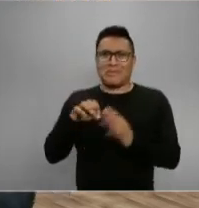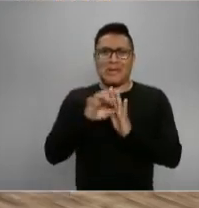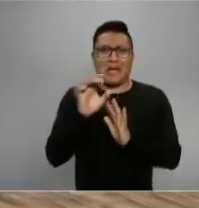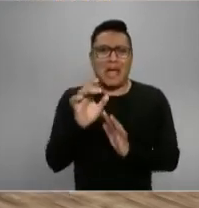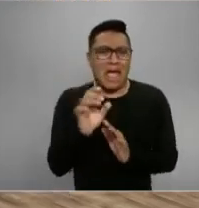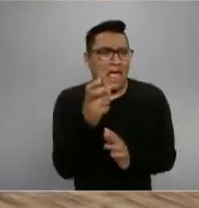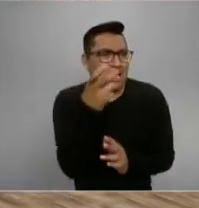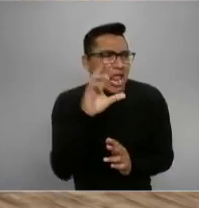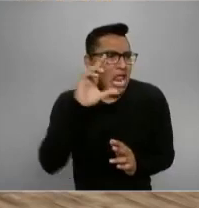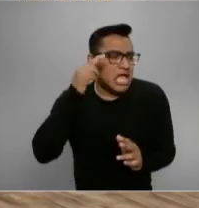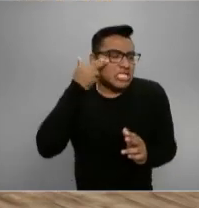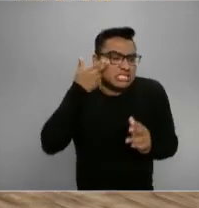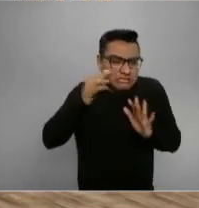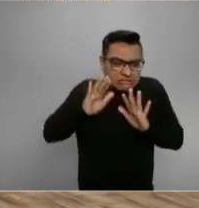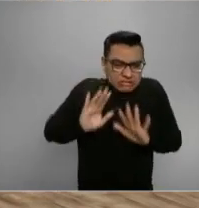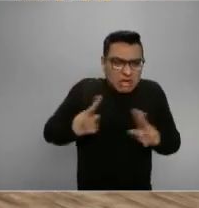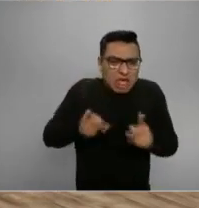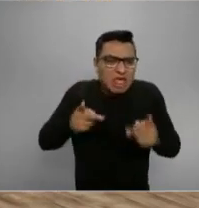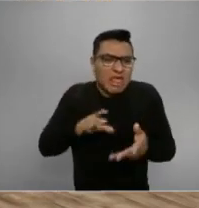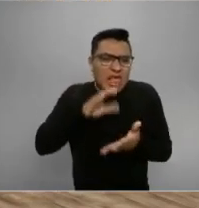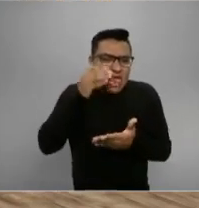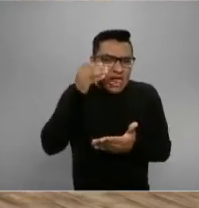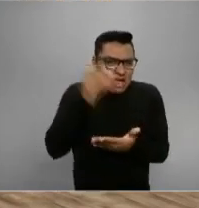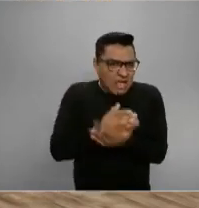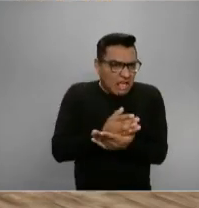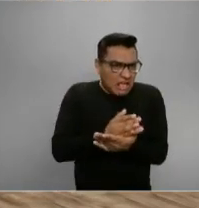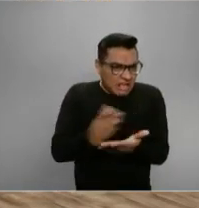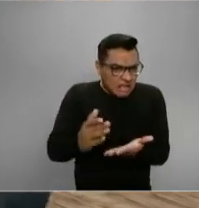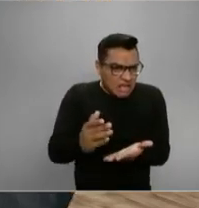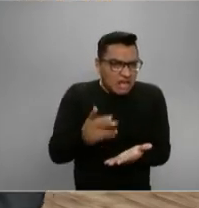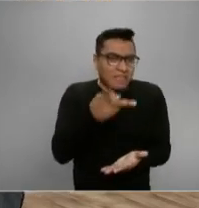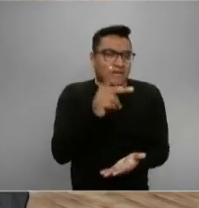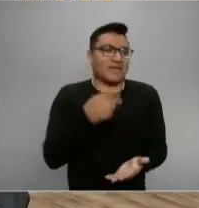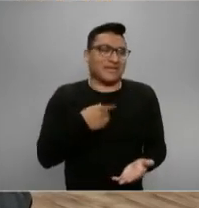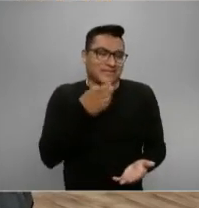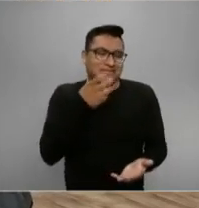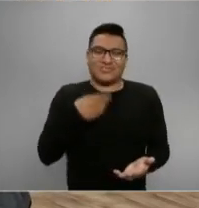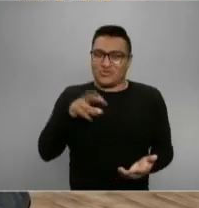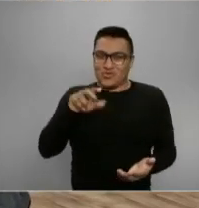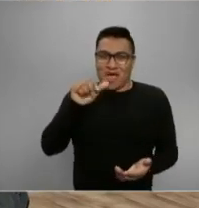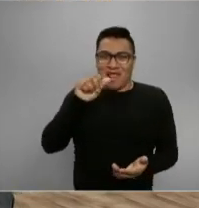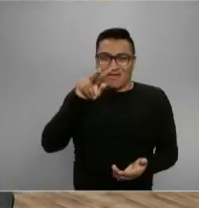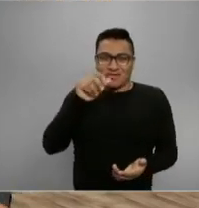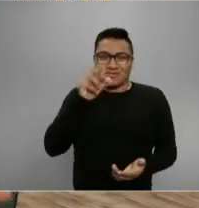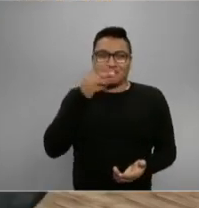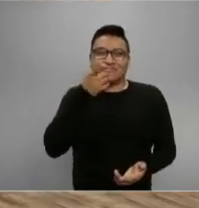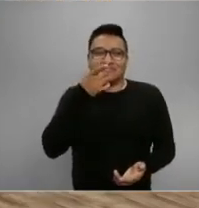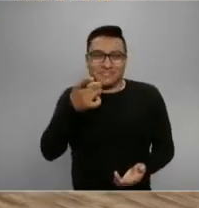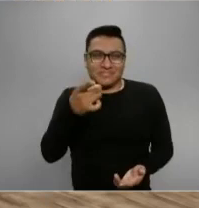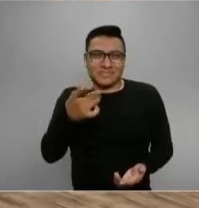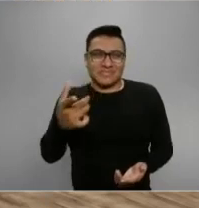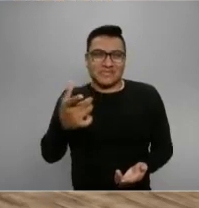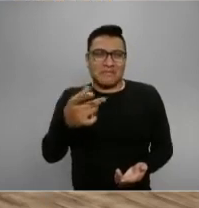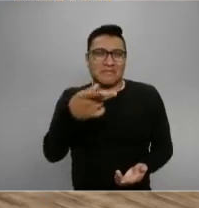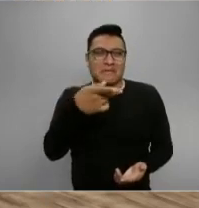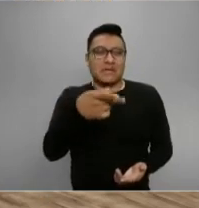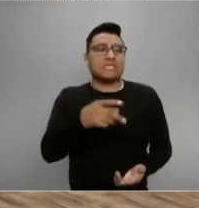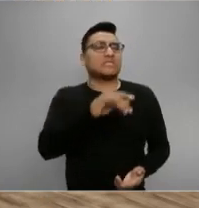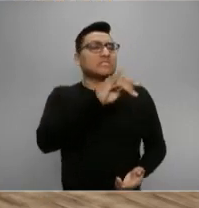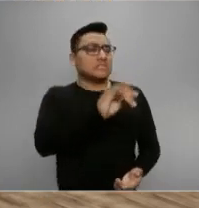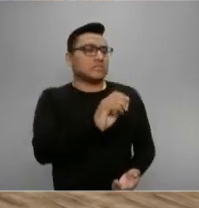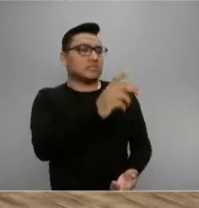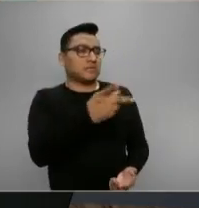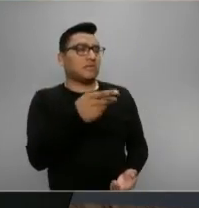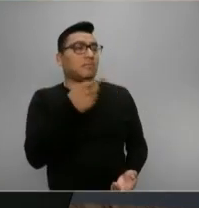esa venta china? ¿No le parecía lógico? Y entonces le responde lo que tú dices, Álvaro. La respuesta es... Sí, pues en